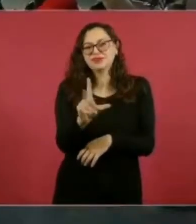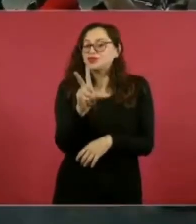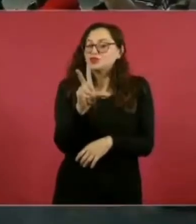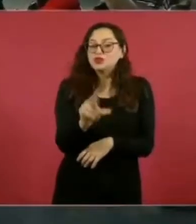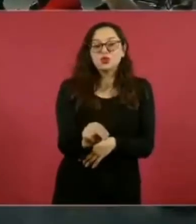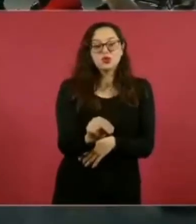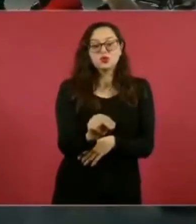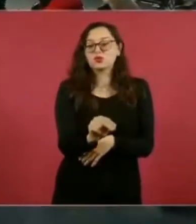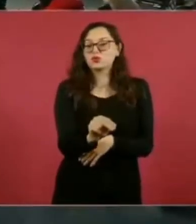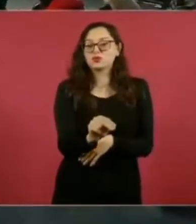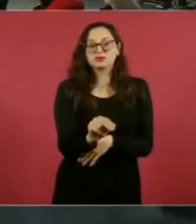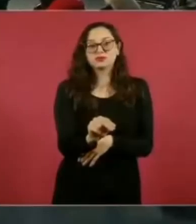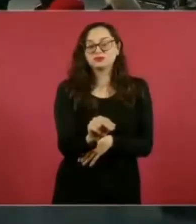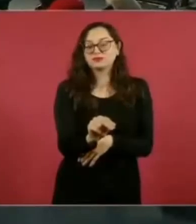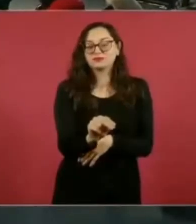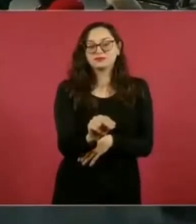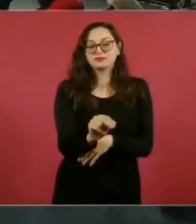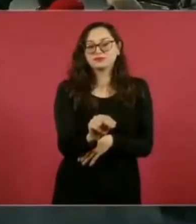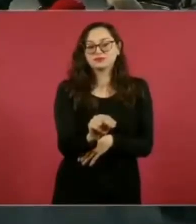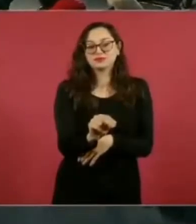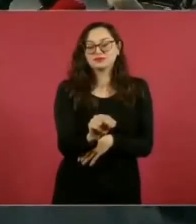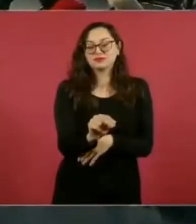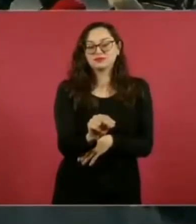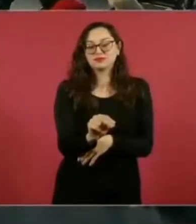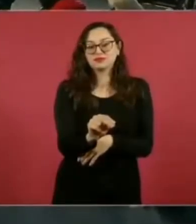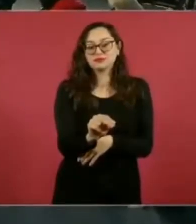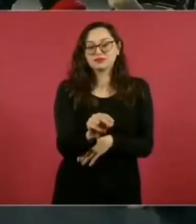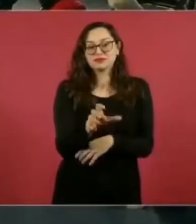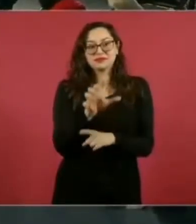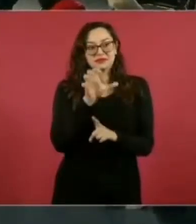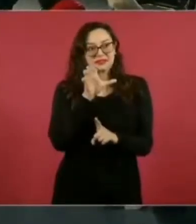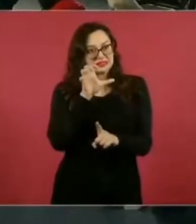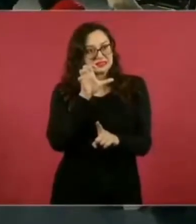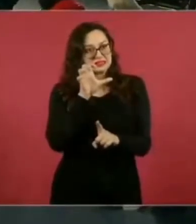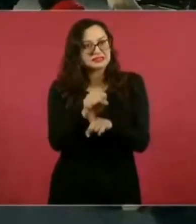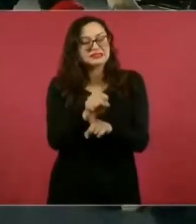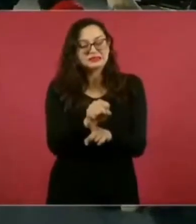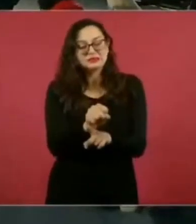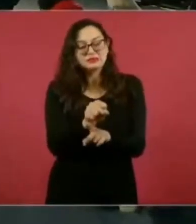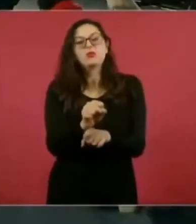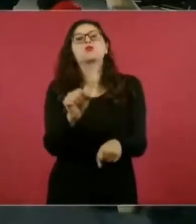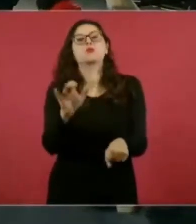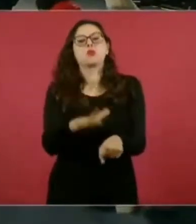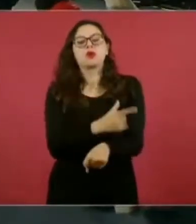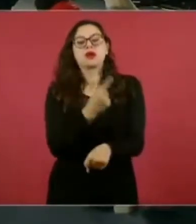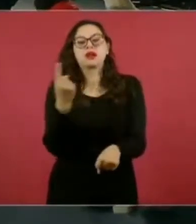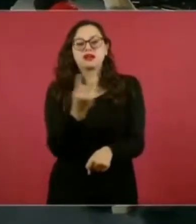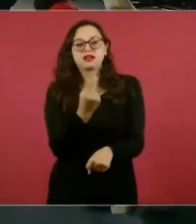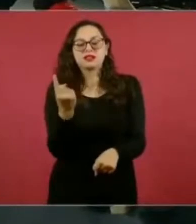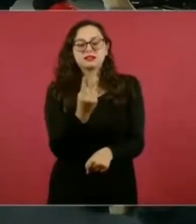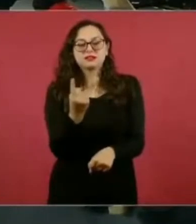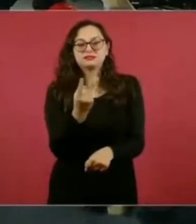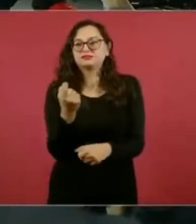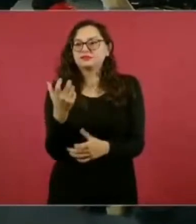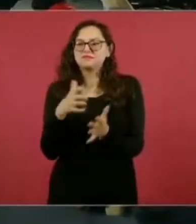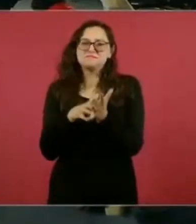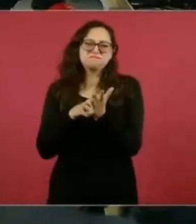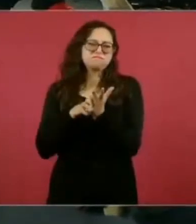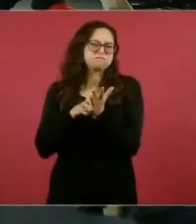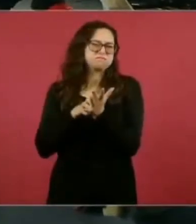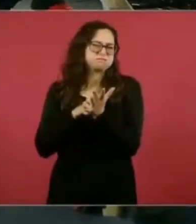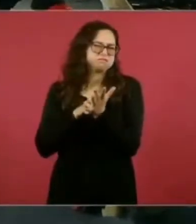es el esfuerzo de millones